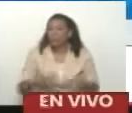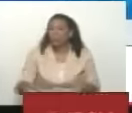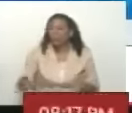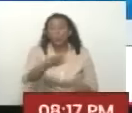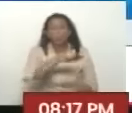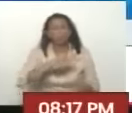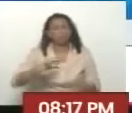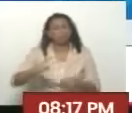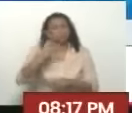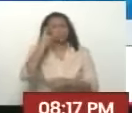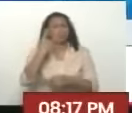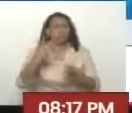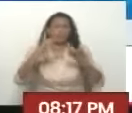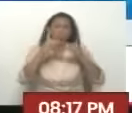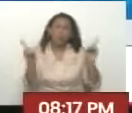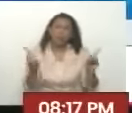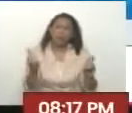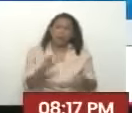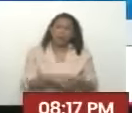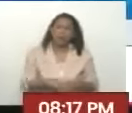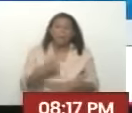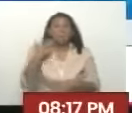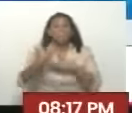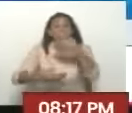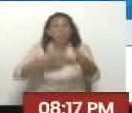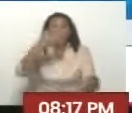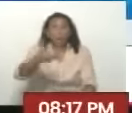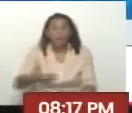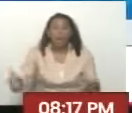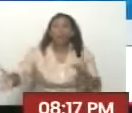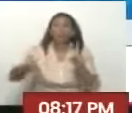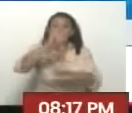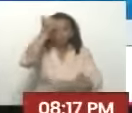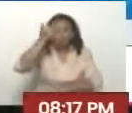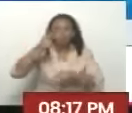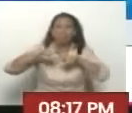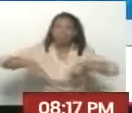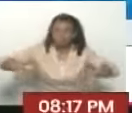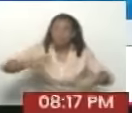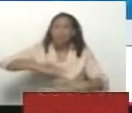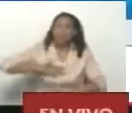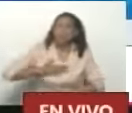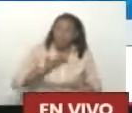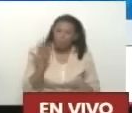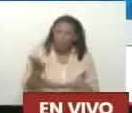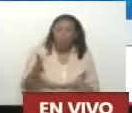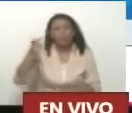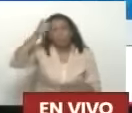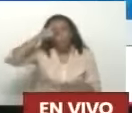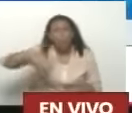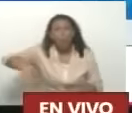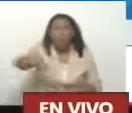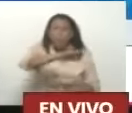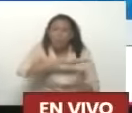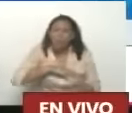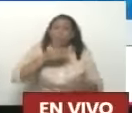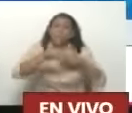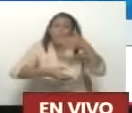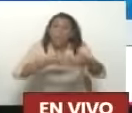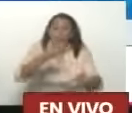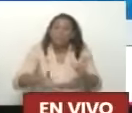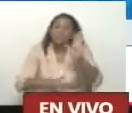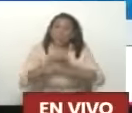Representativa Para avanzar Hacia la conquista De nuevos espacios Participativos En una primera fase De su